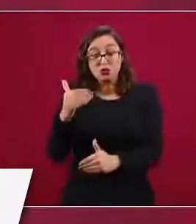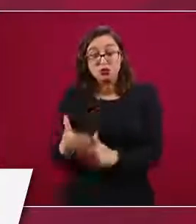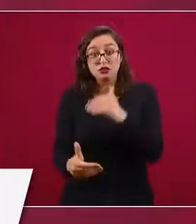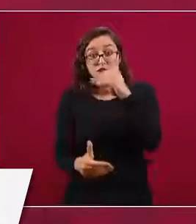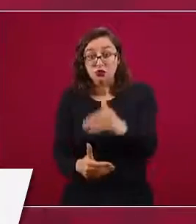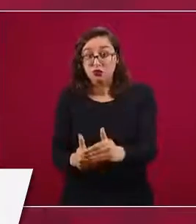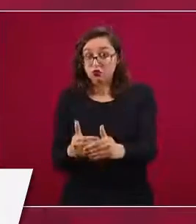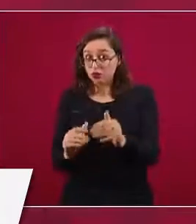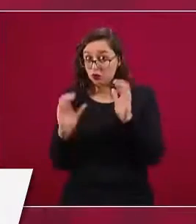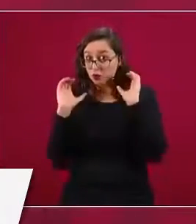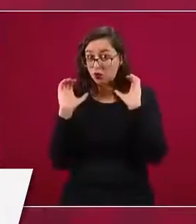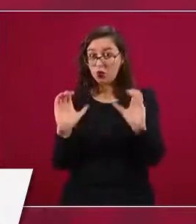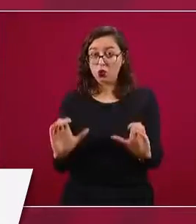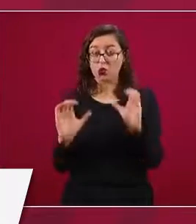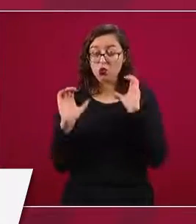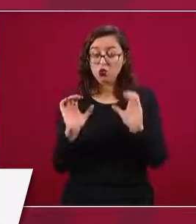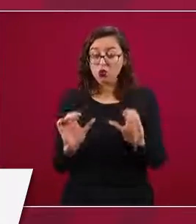complejo